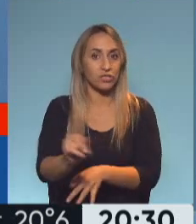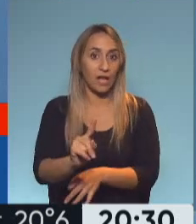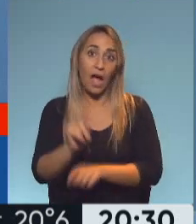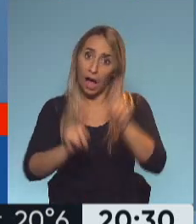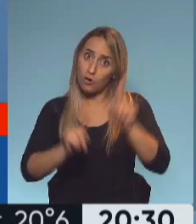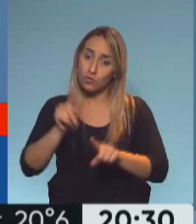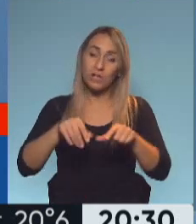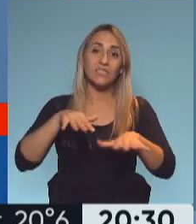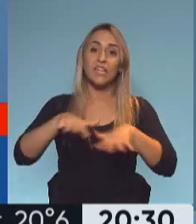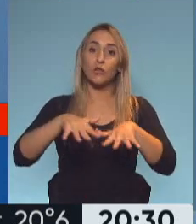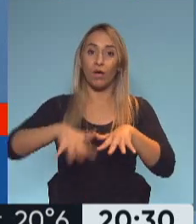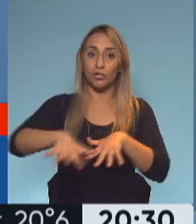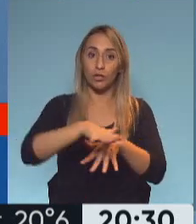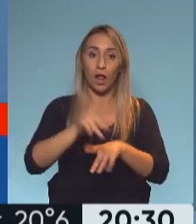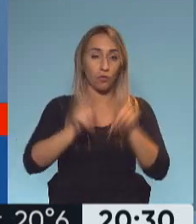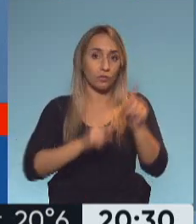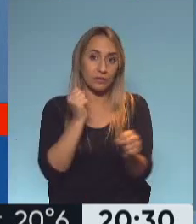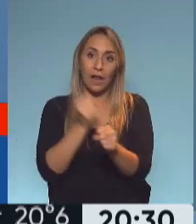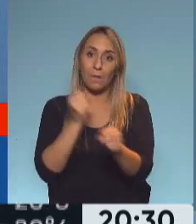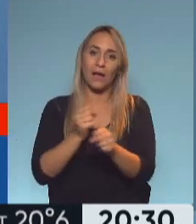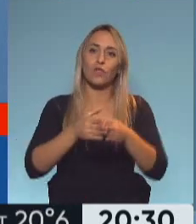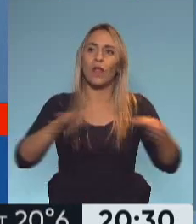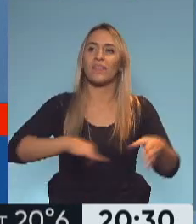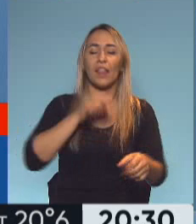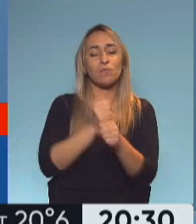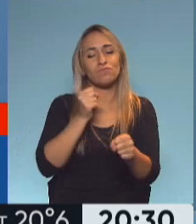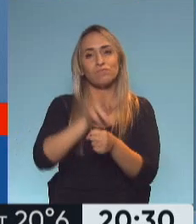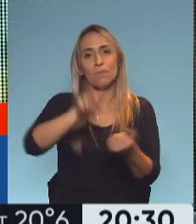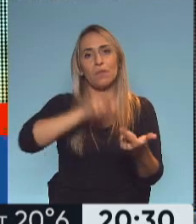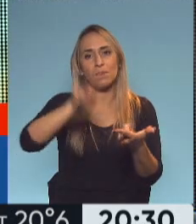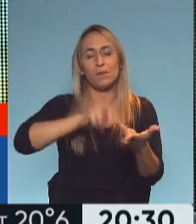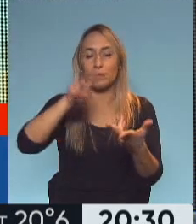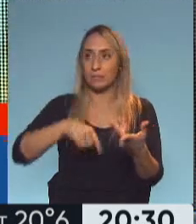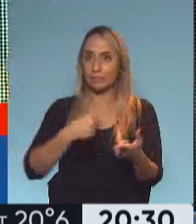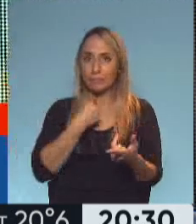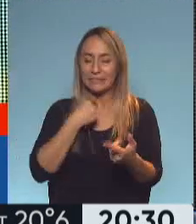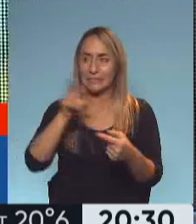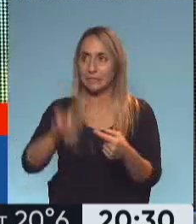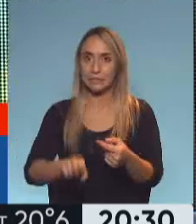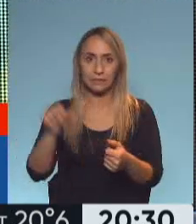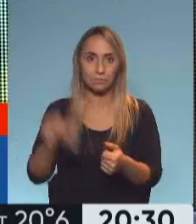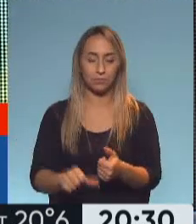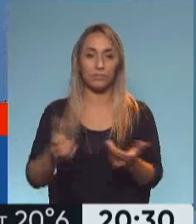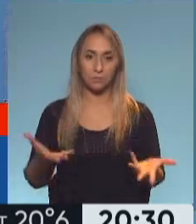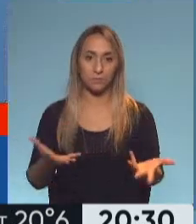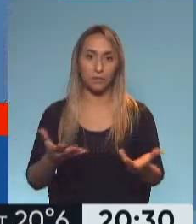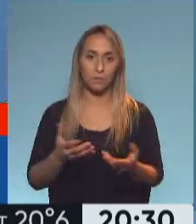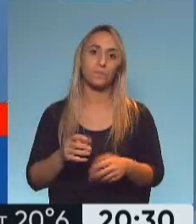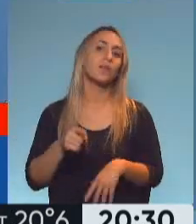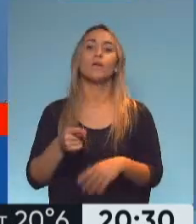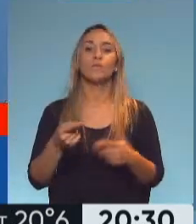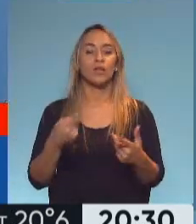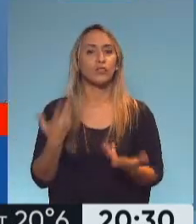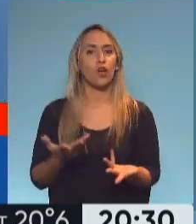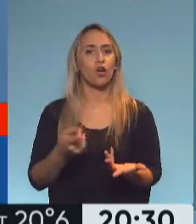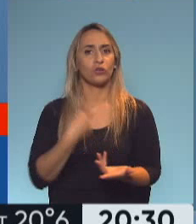generar los ingresos que usualmente generaban durante el año. La inflación pega, pero pega más a las clases bajas. Sí, claramente, por eso. Esa es una de nuestras